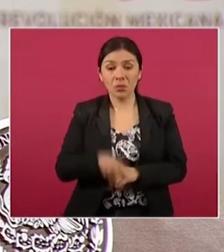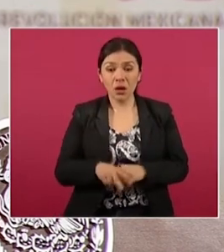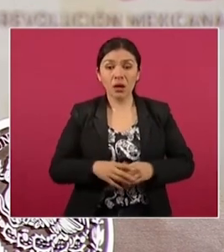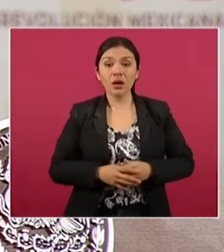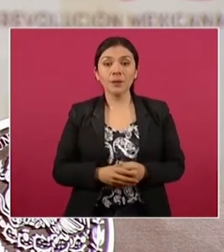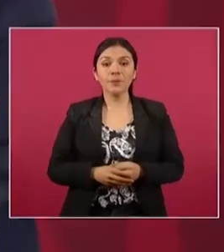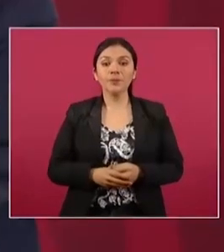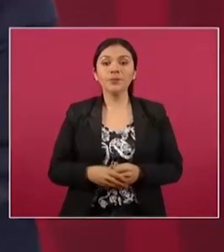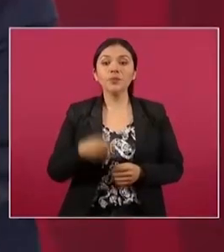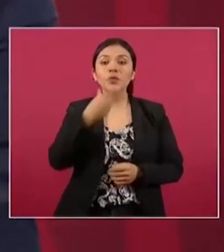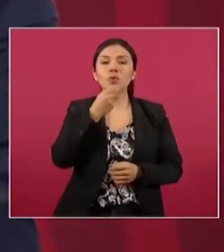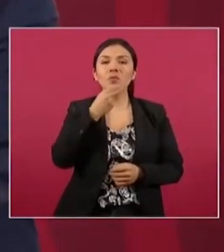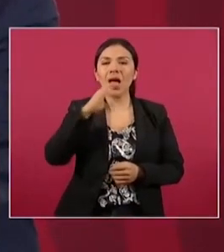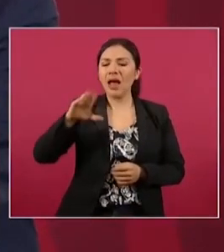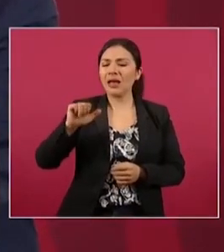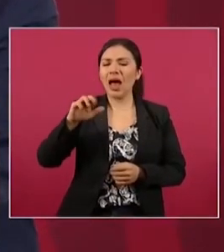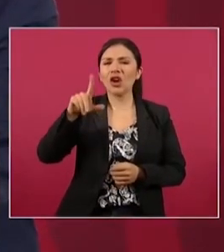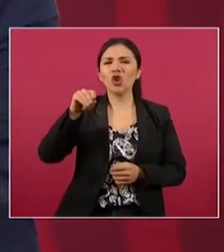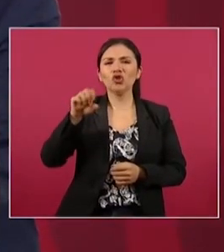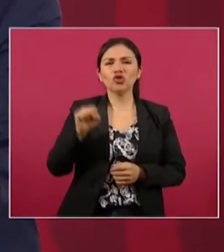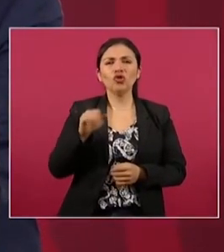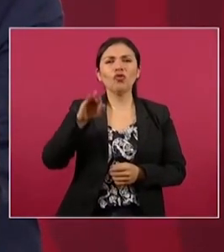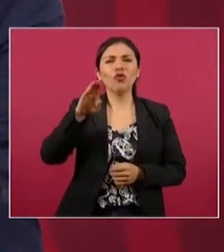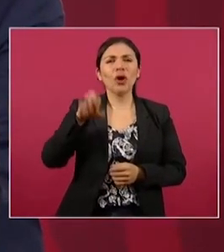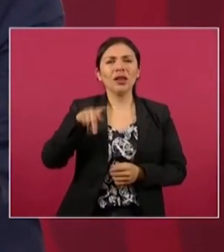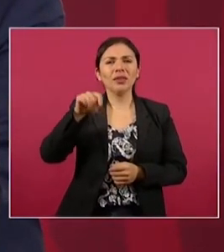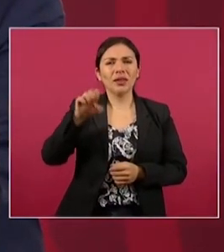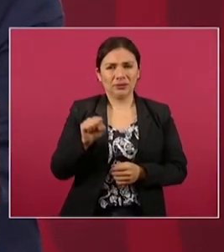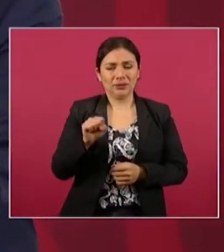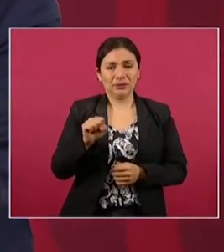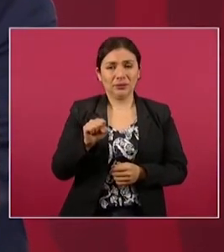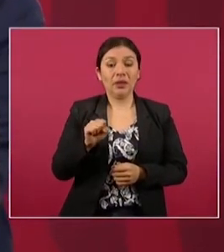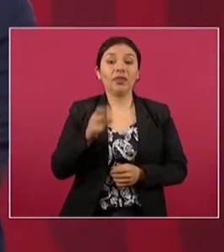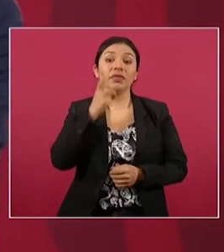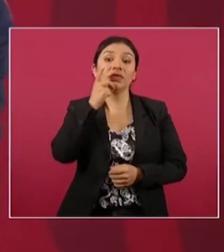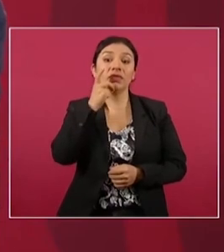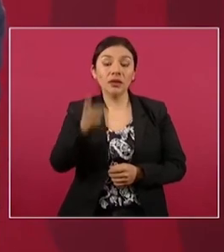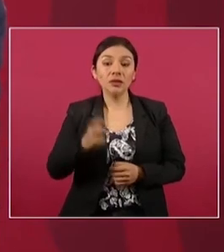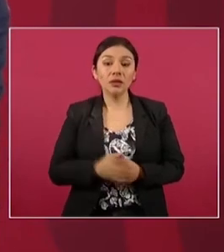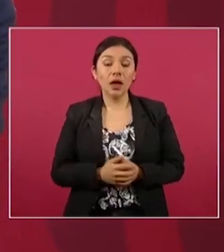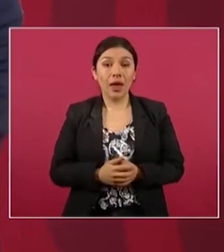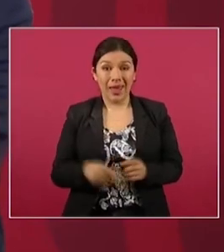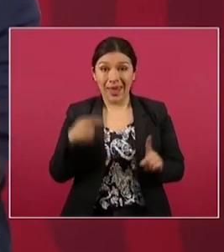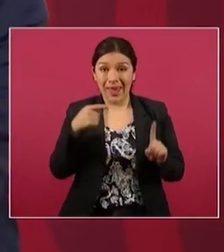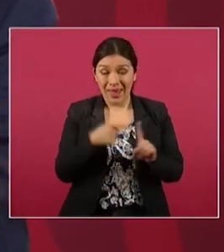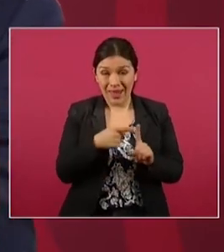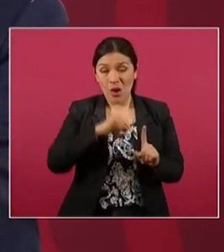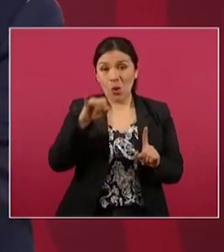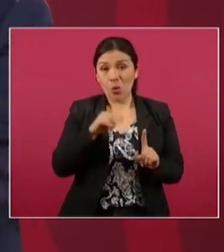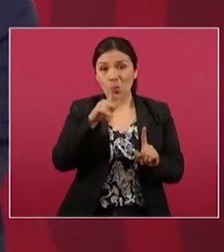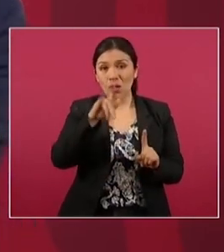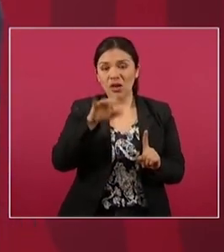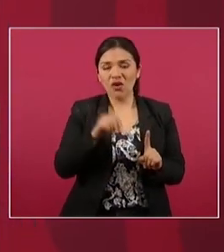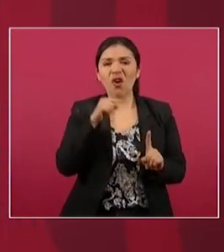Carlos Fuentes llegó a decir que era el Francisco Zarco